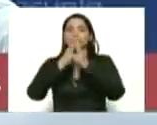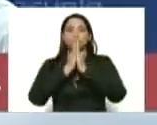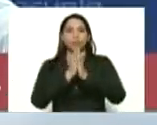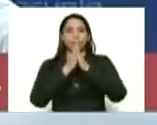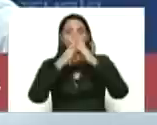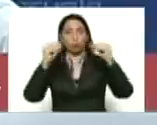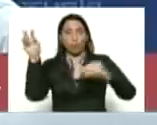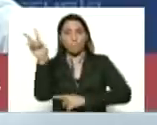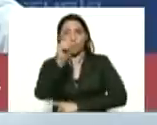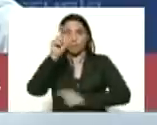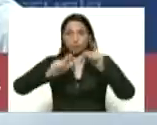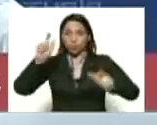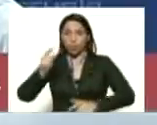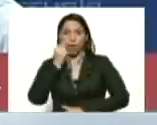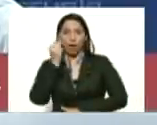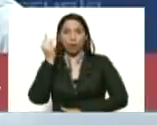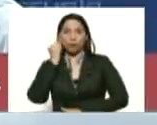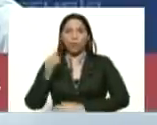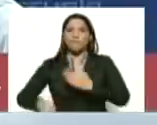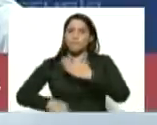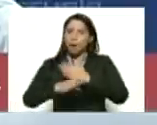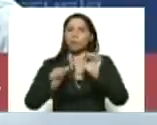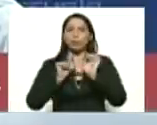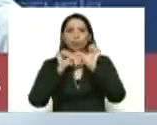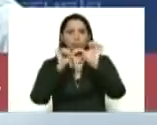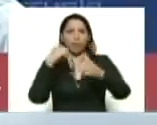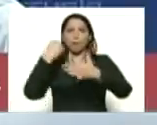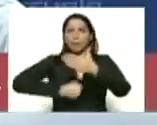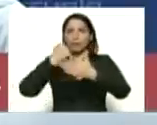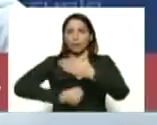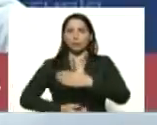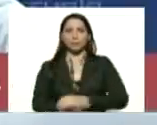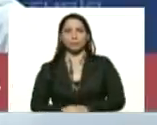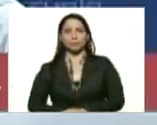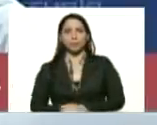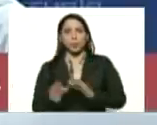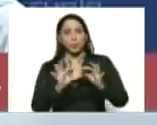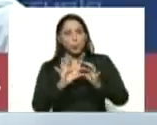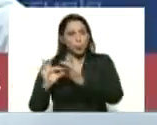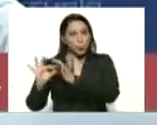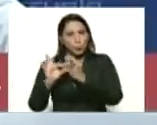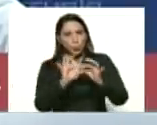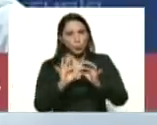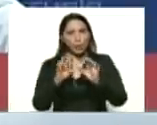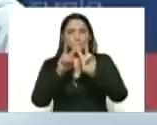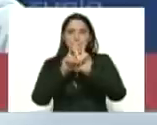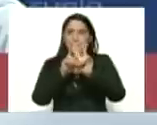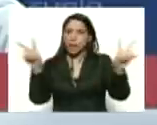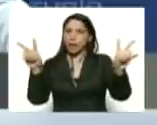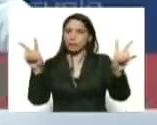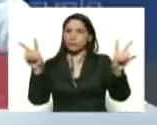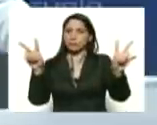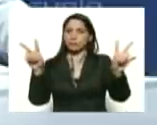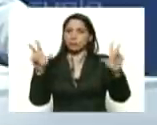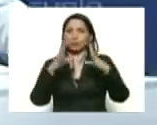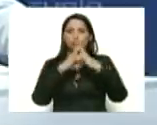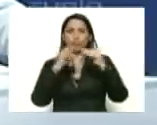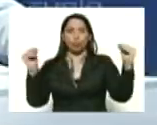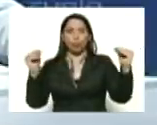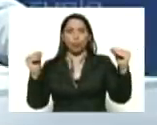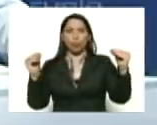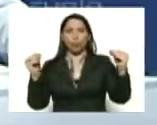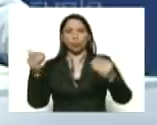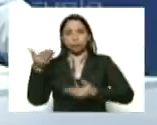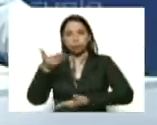todos los venezolanos y venezolanos vamos a continuar en esta batalla unidos en paz todos entre